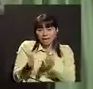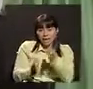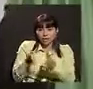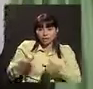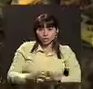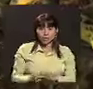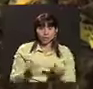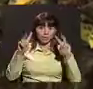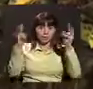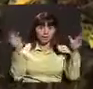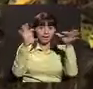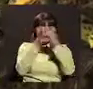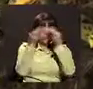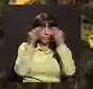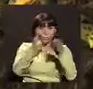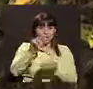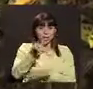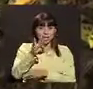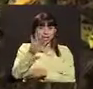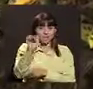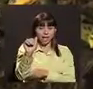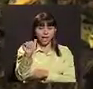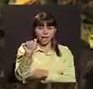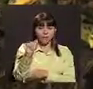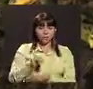a sus hijos. Informo para Nexos, Julieta Alarcón.